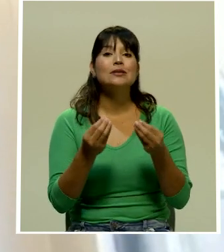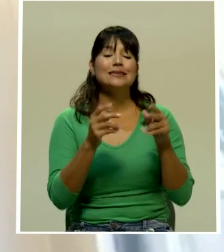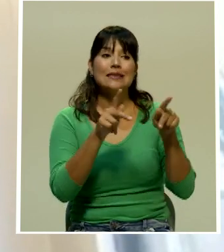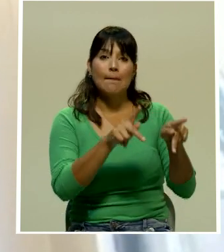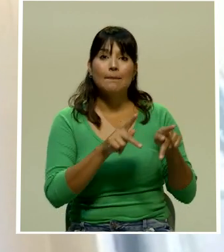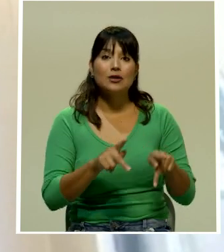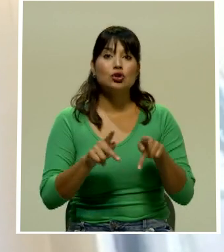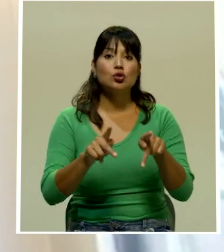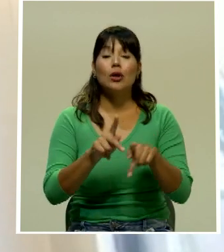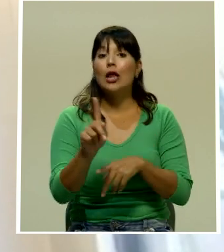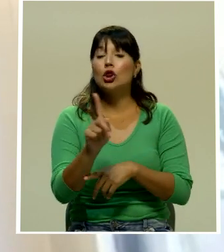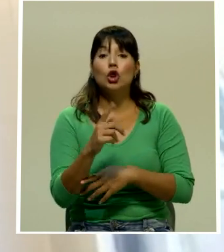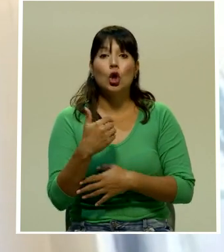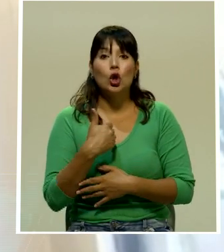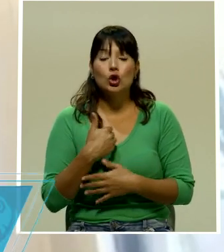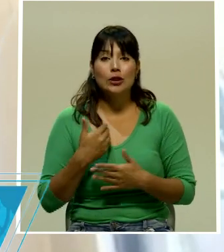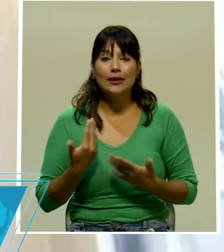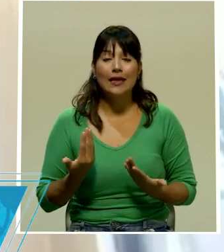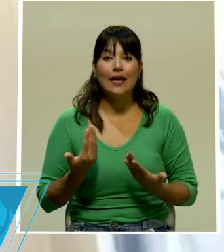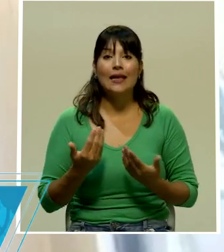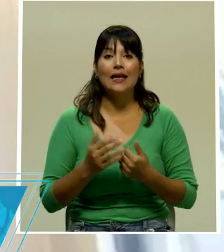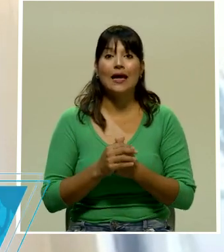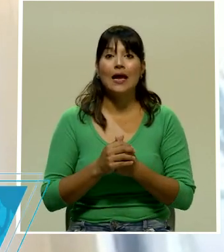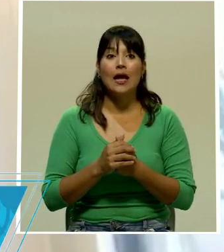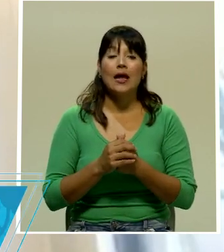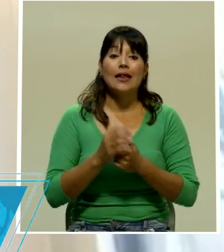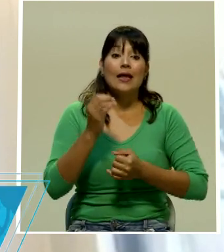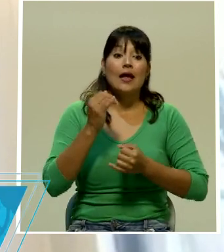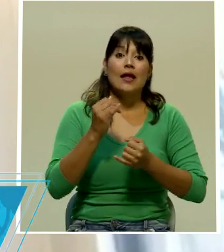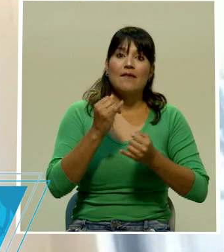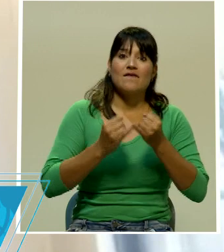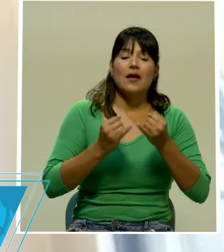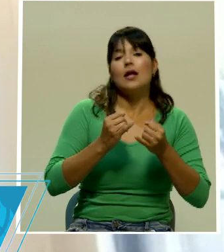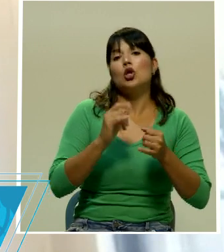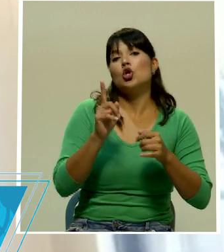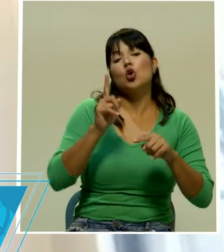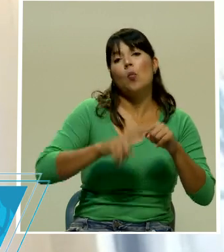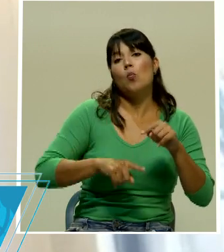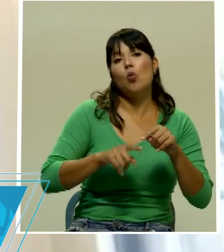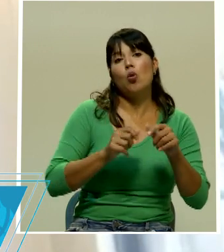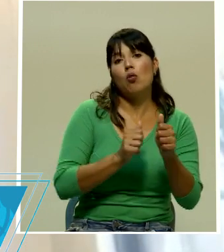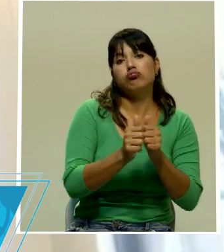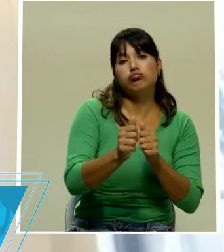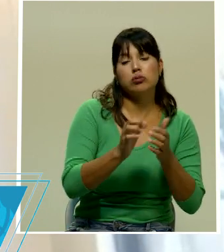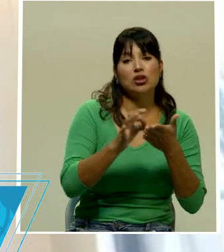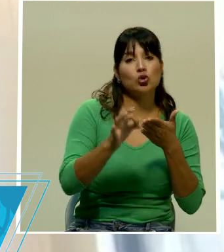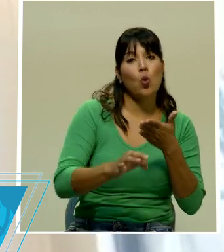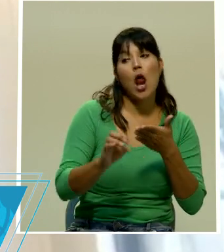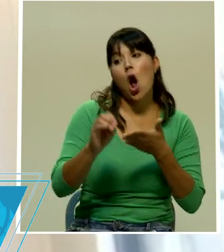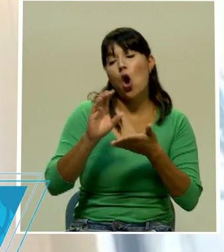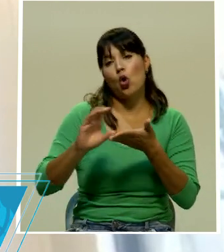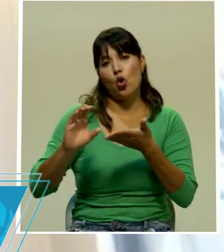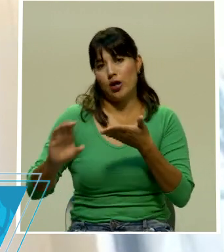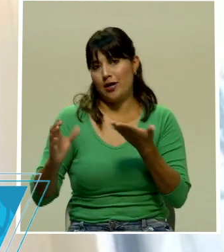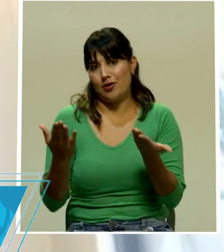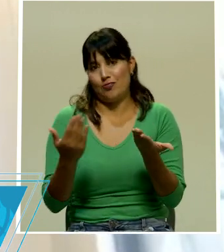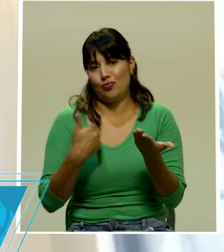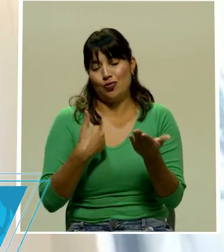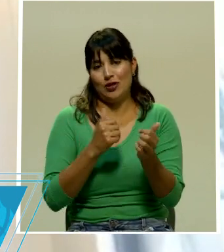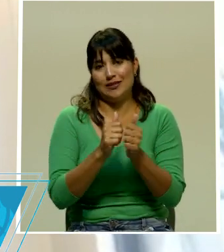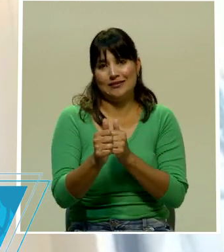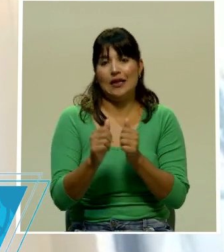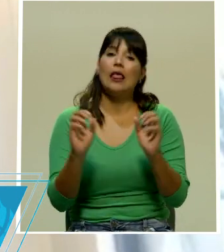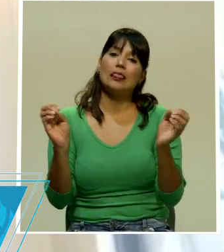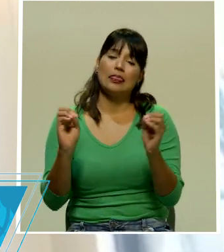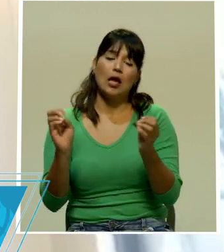no tiene su primaria concluida o su secundaria concluida y aún teniéndola concluida no tiene preparación técnica u